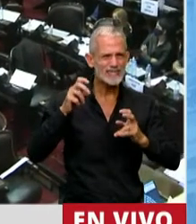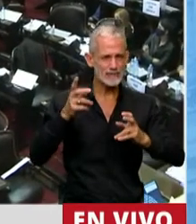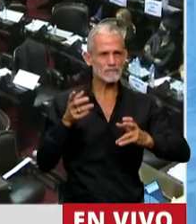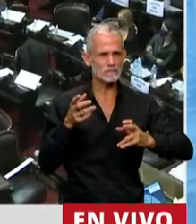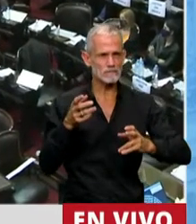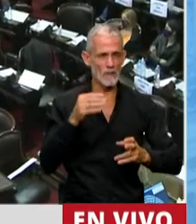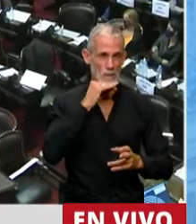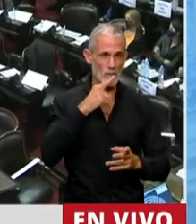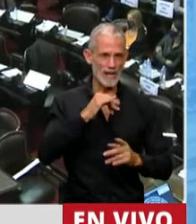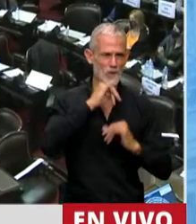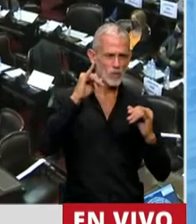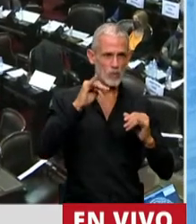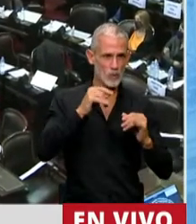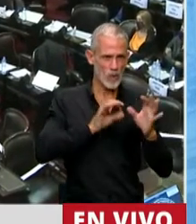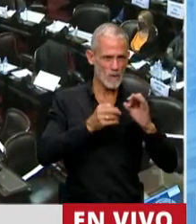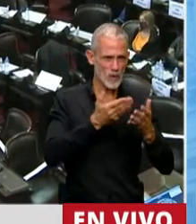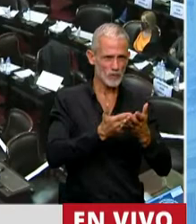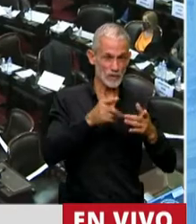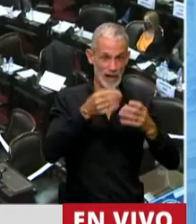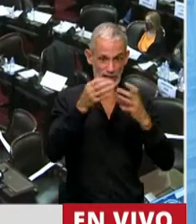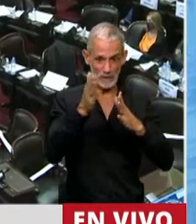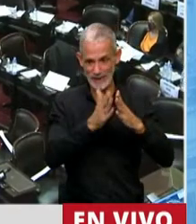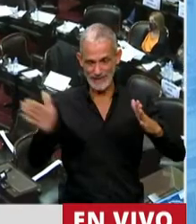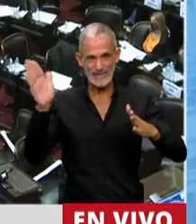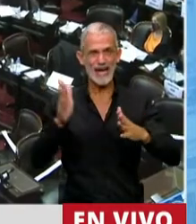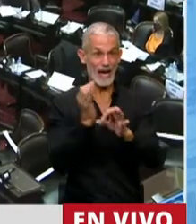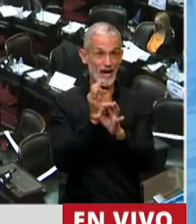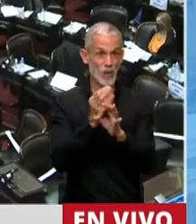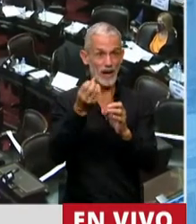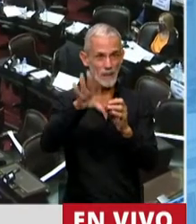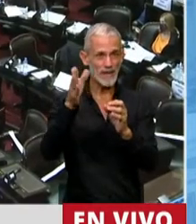Yo también quiero contarles que ahora están arrancando los procesos escolares,